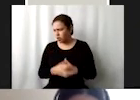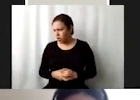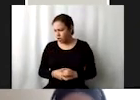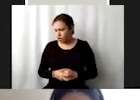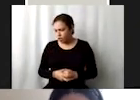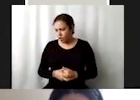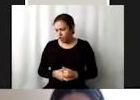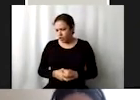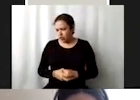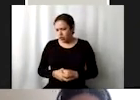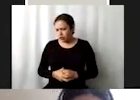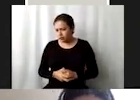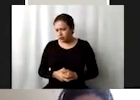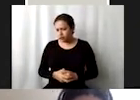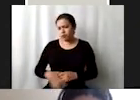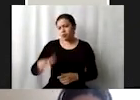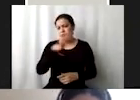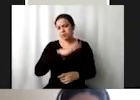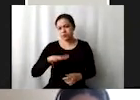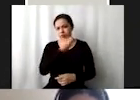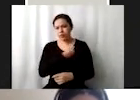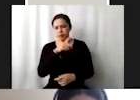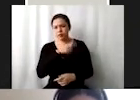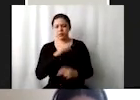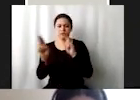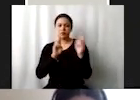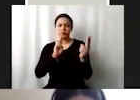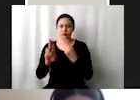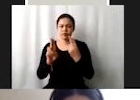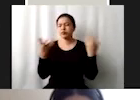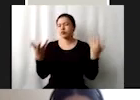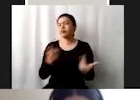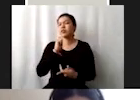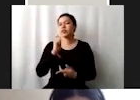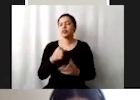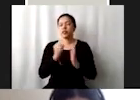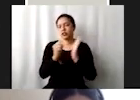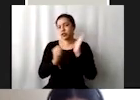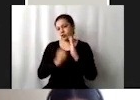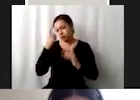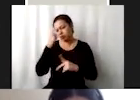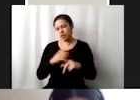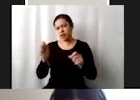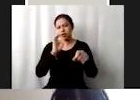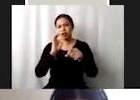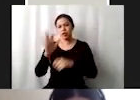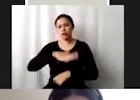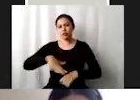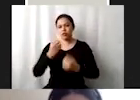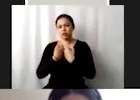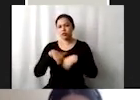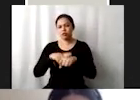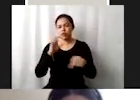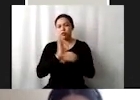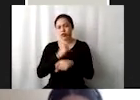la cobertura sanitaria universal, eso es decir, tener sistemas de protección social que contemplen